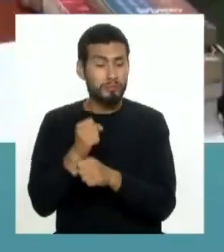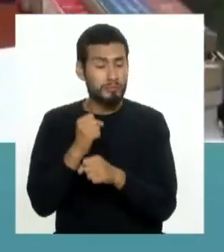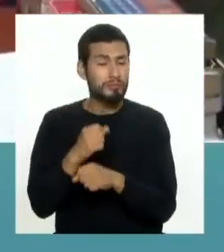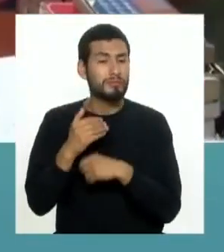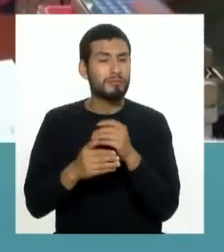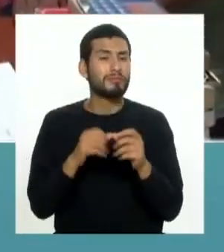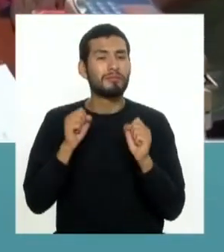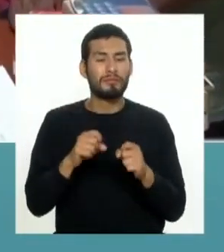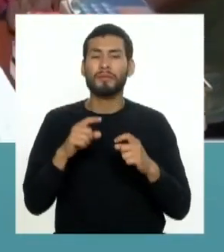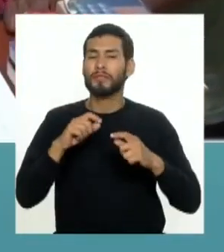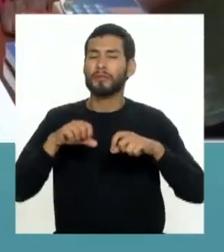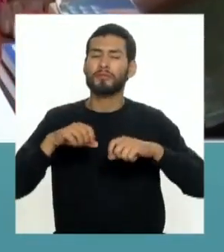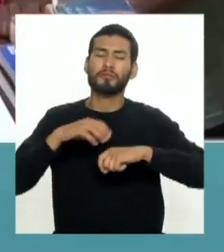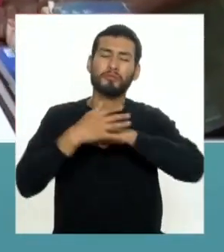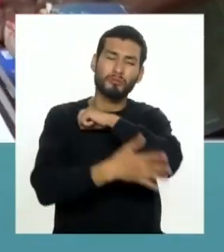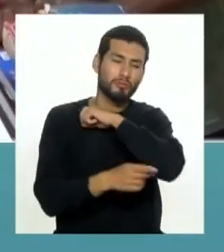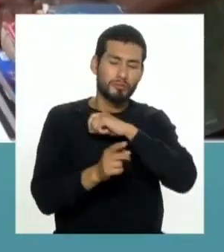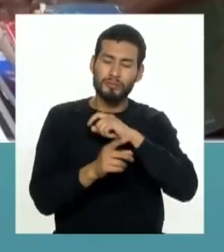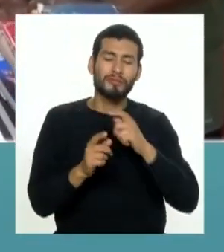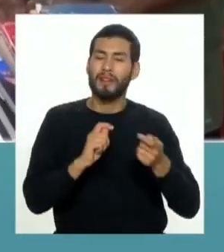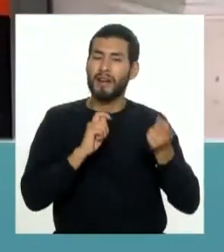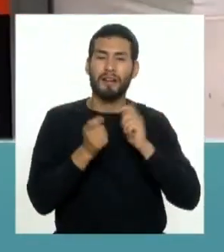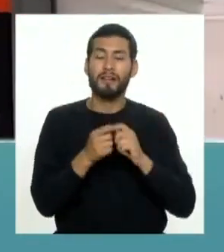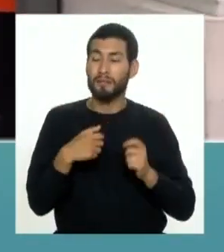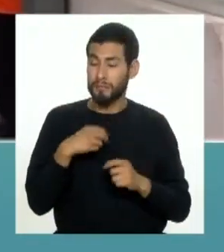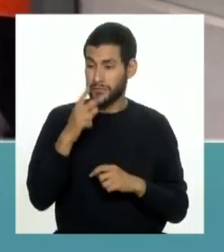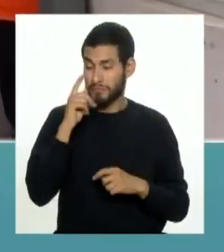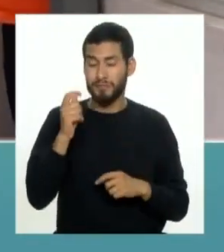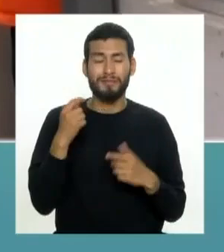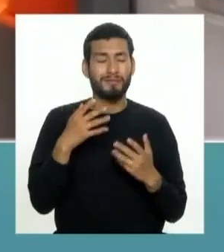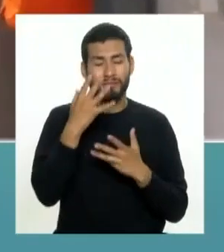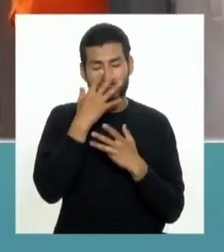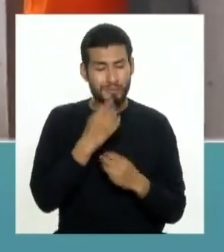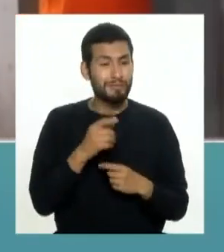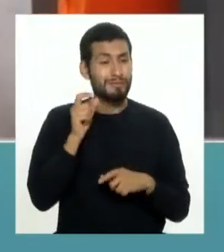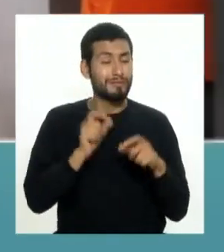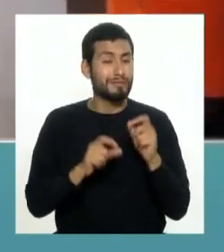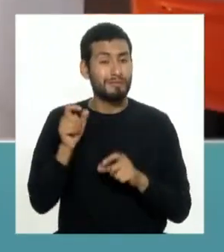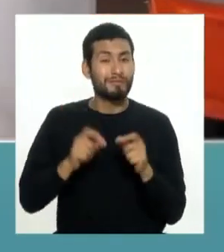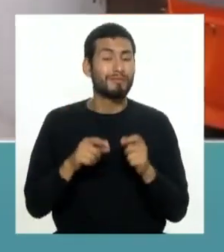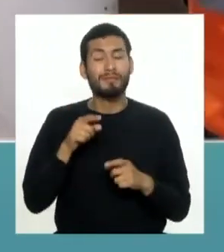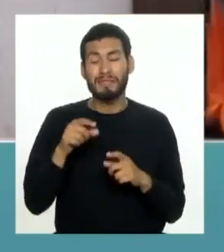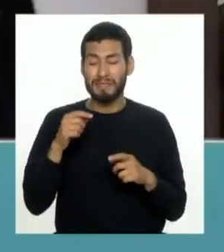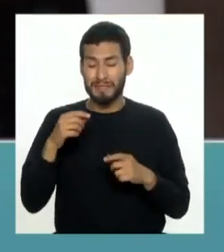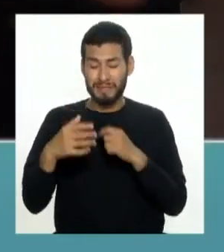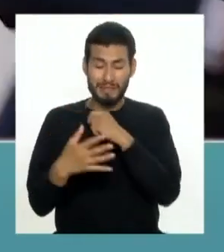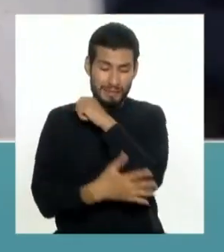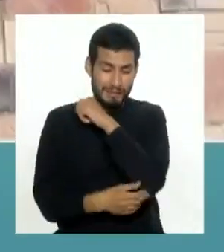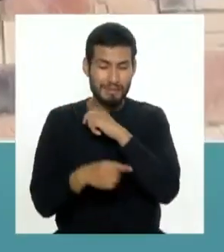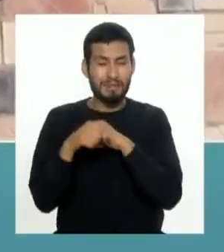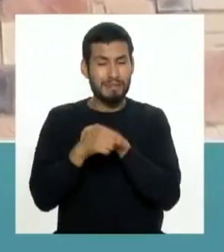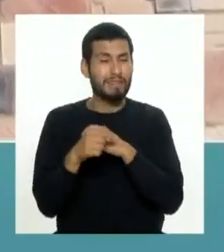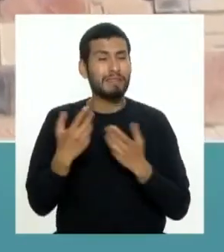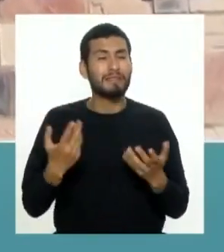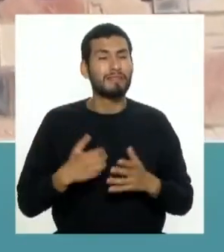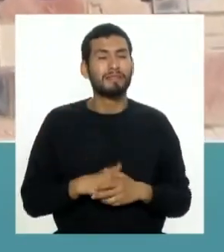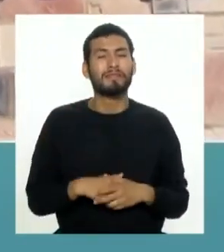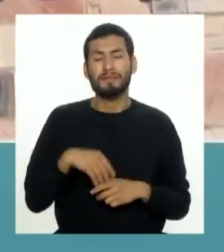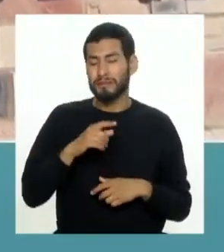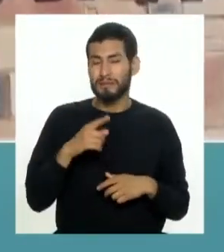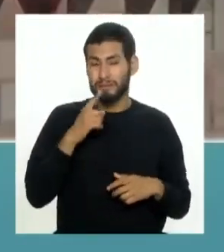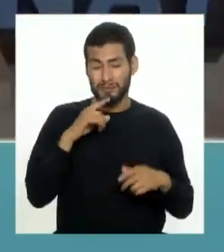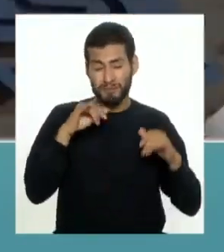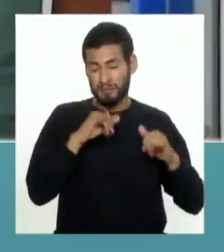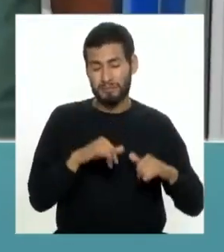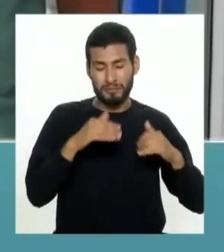permita romper este ciclo de la pobreza tenemos testimonios muy lindos de gente que en realidad su situación socioeconómica no puede ser o seguir